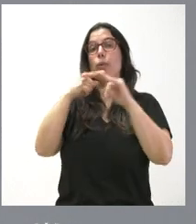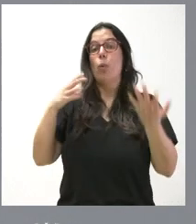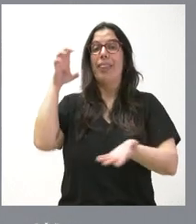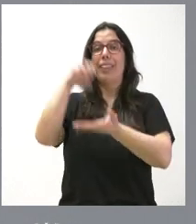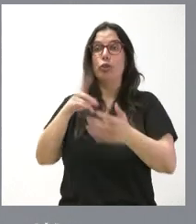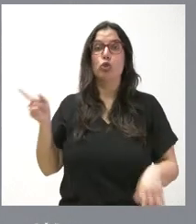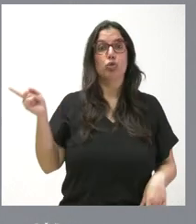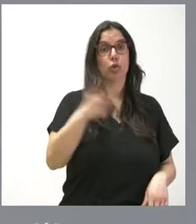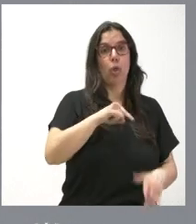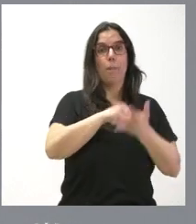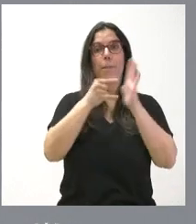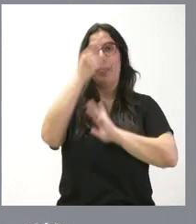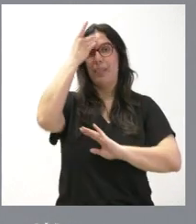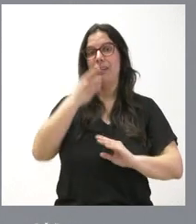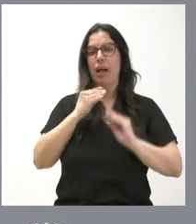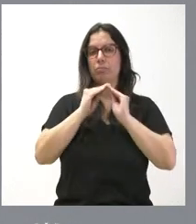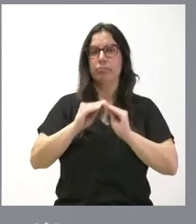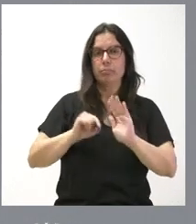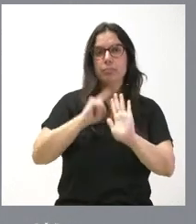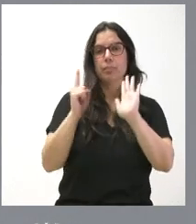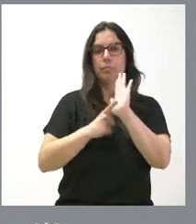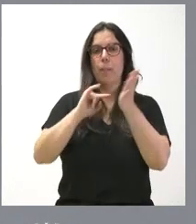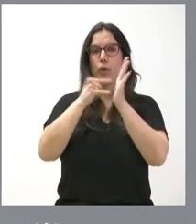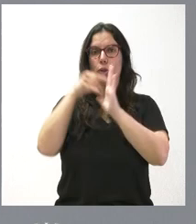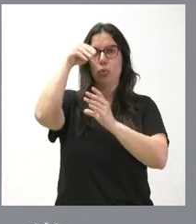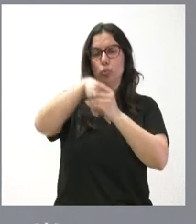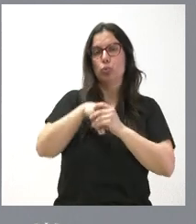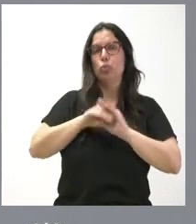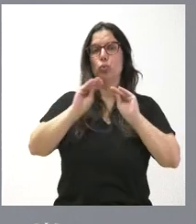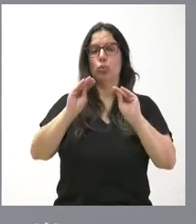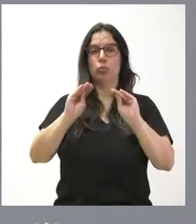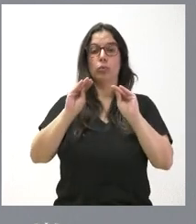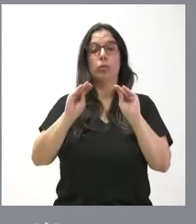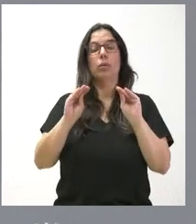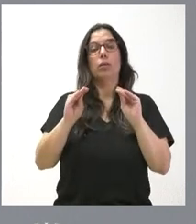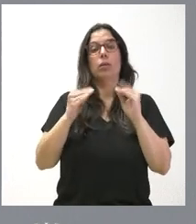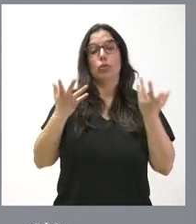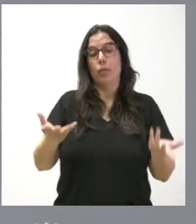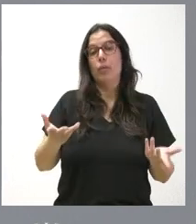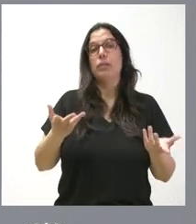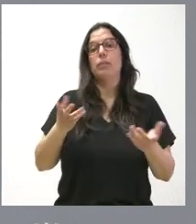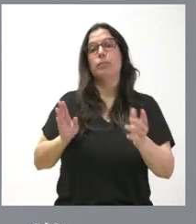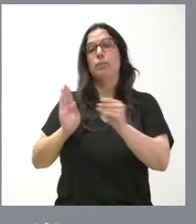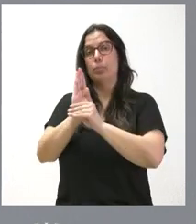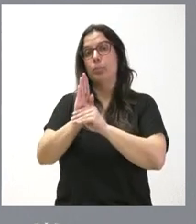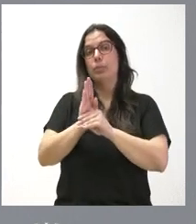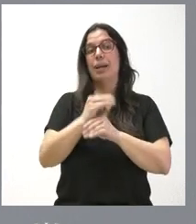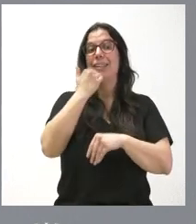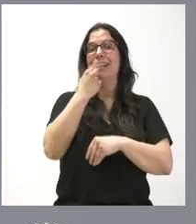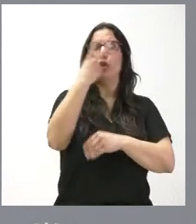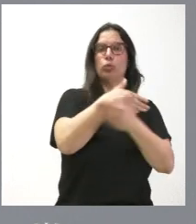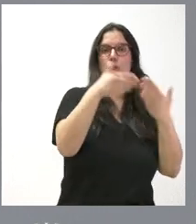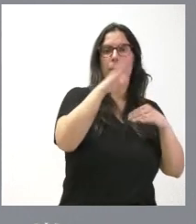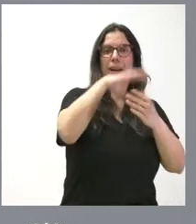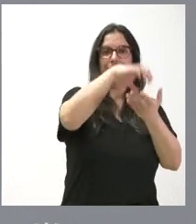dispongan de un plan digital integrado en su proyecto educativo. De esta forma, como les digo, hay una aportación de casi dos millones de euros para los